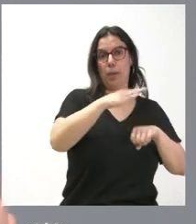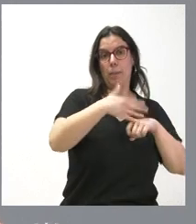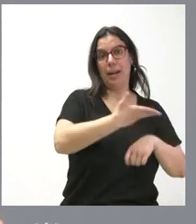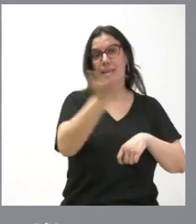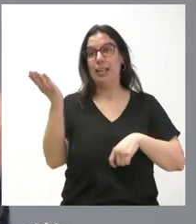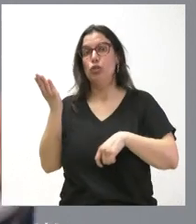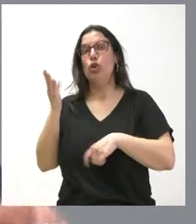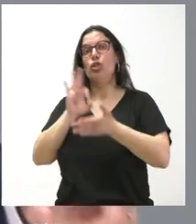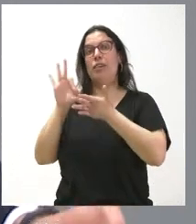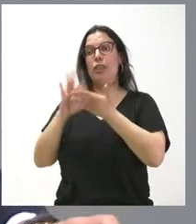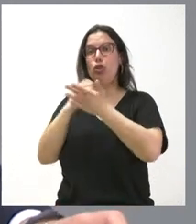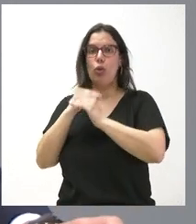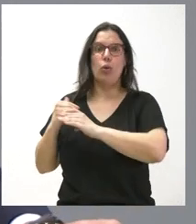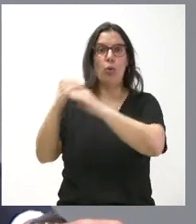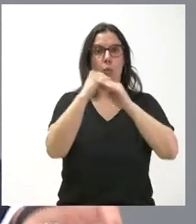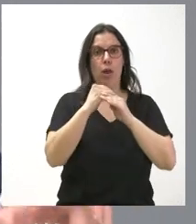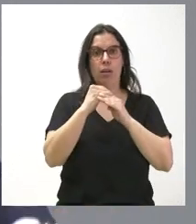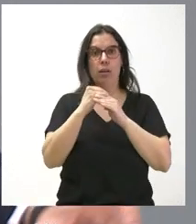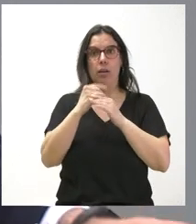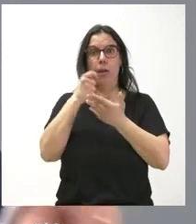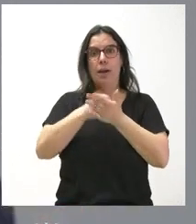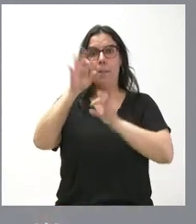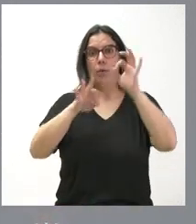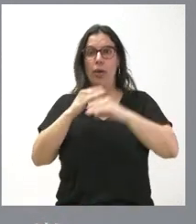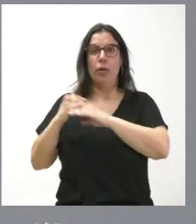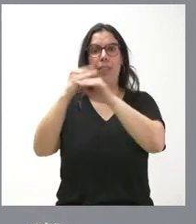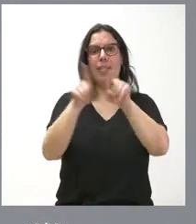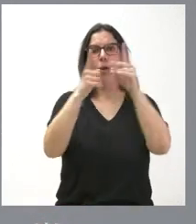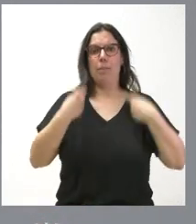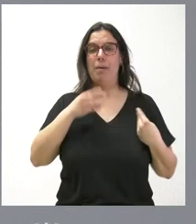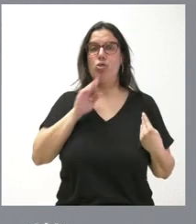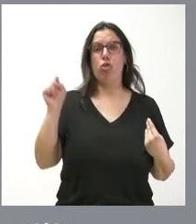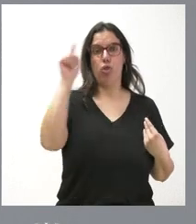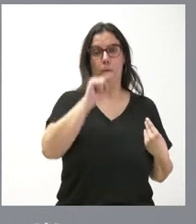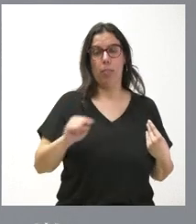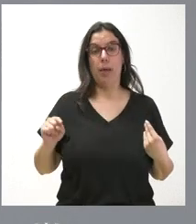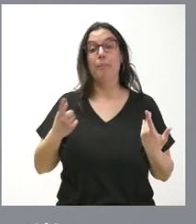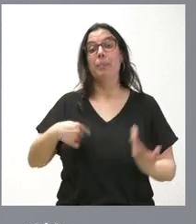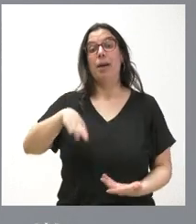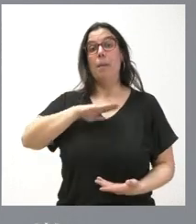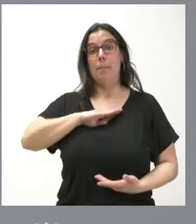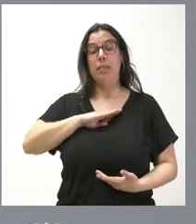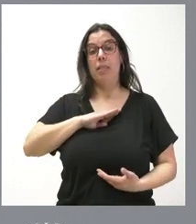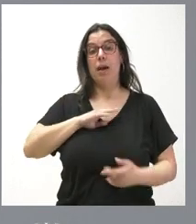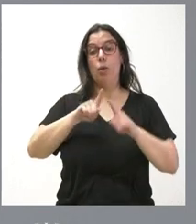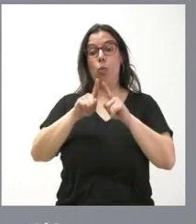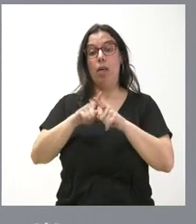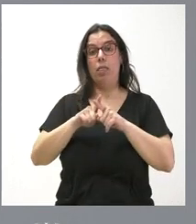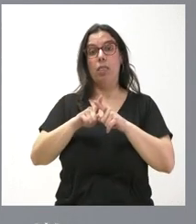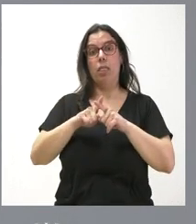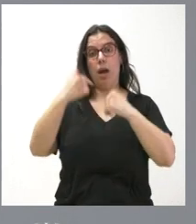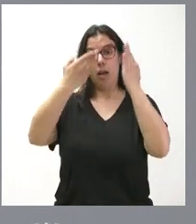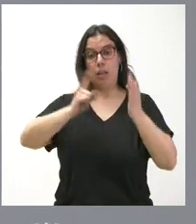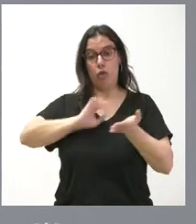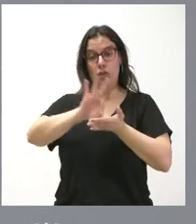iguales ante la ley y paguen lo mismo, vivan en el lugar que vivan. Y la capacidad de recibir servicios está en